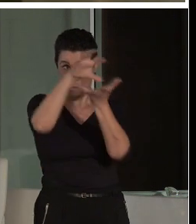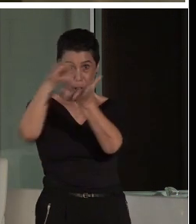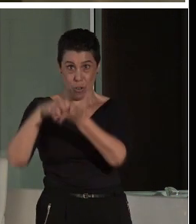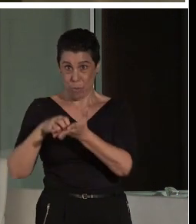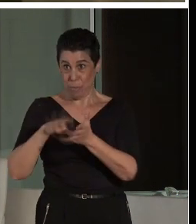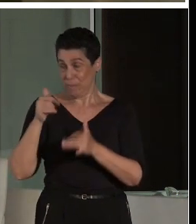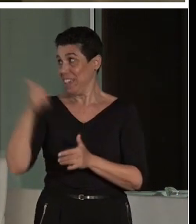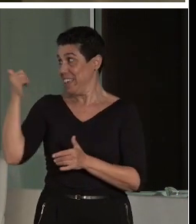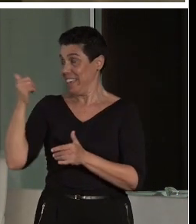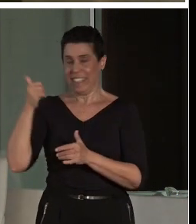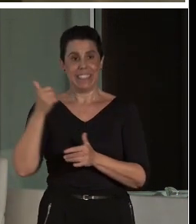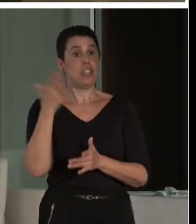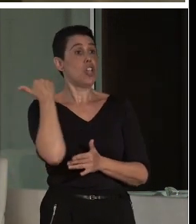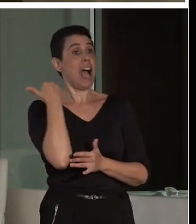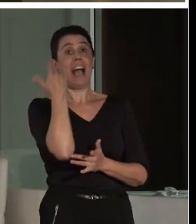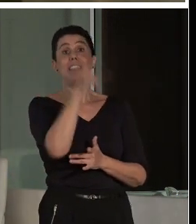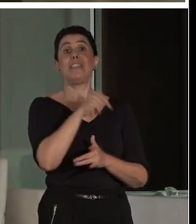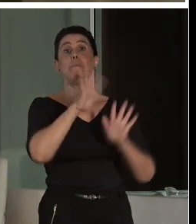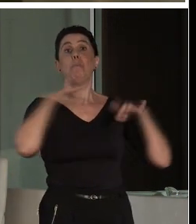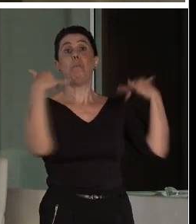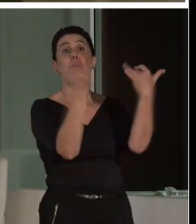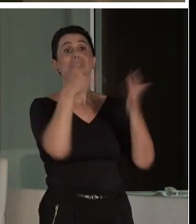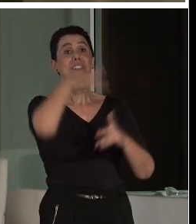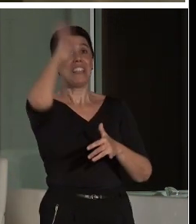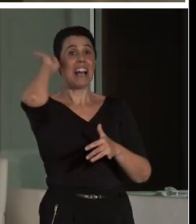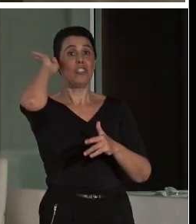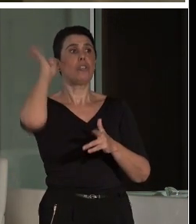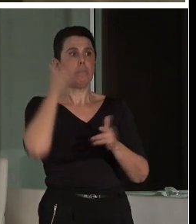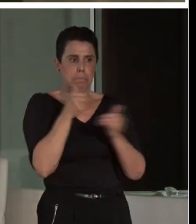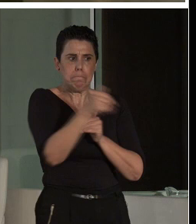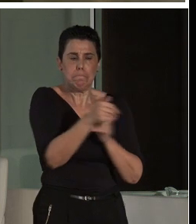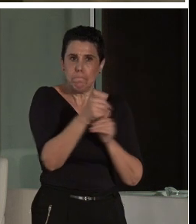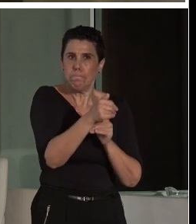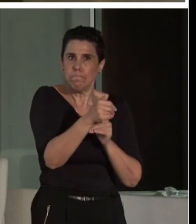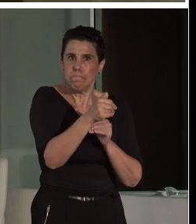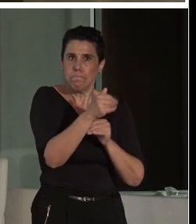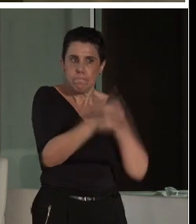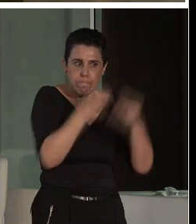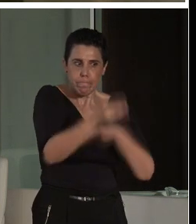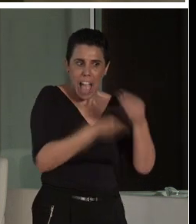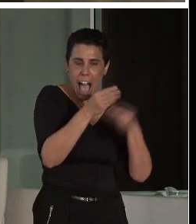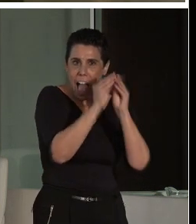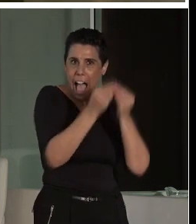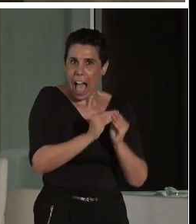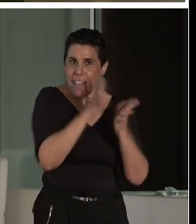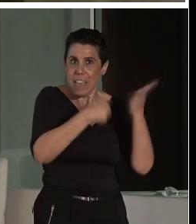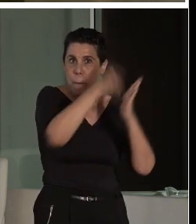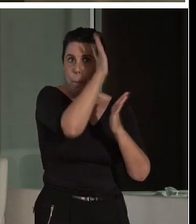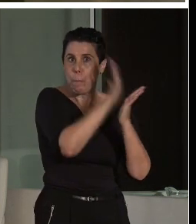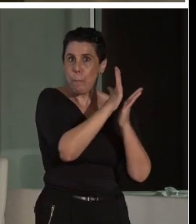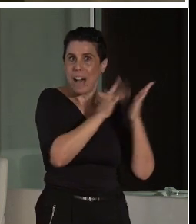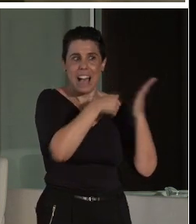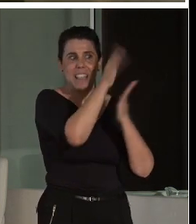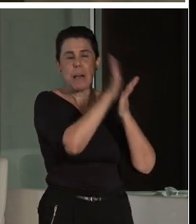Teatro Romano y espero que en poco tiempo haremos unos paneles donde la información es la que ellos han decidido, que es